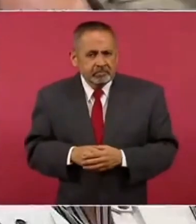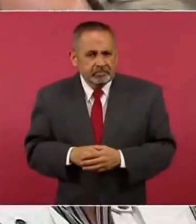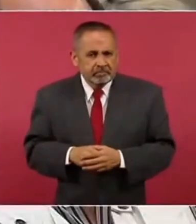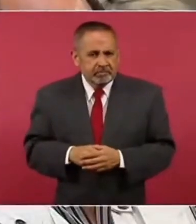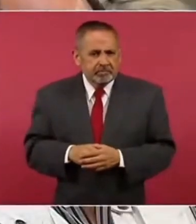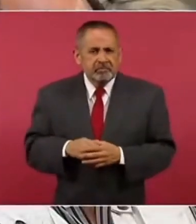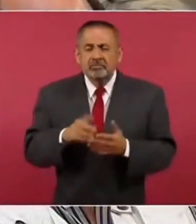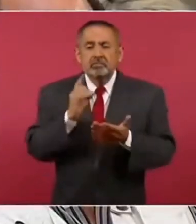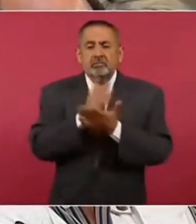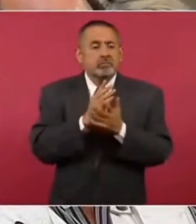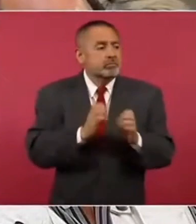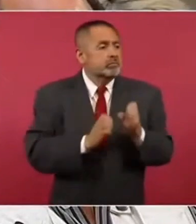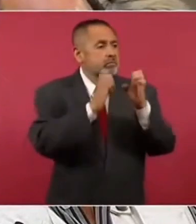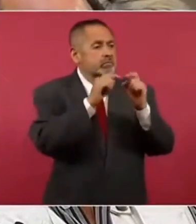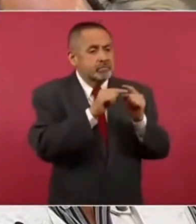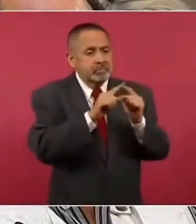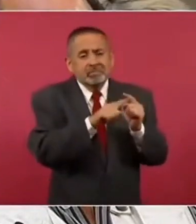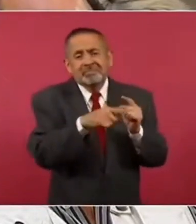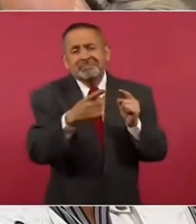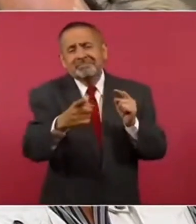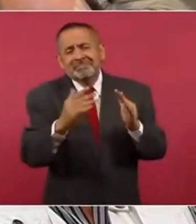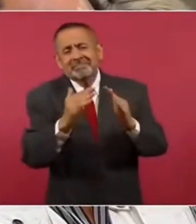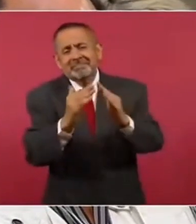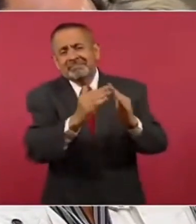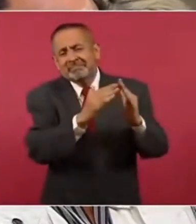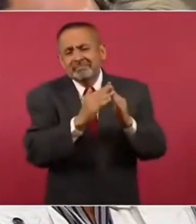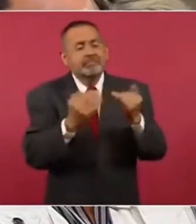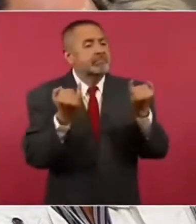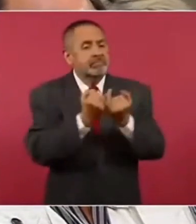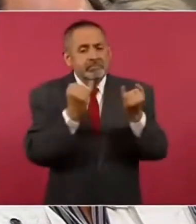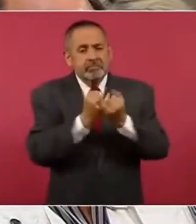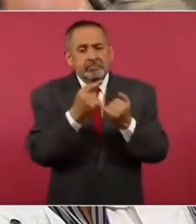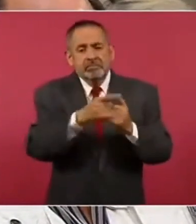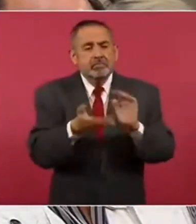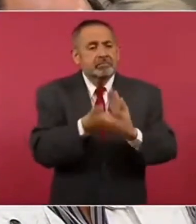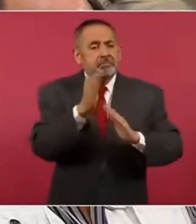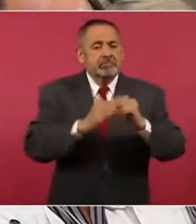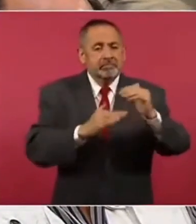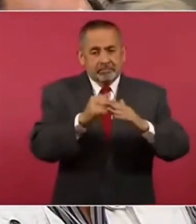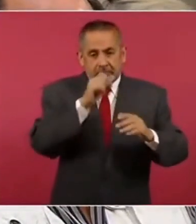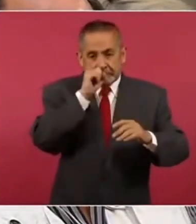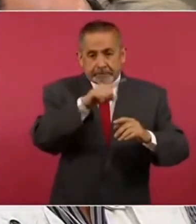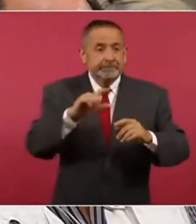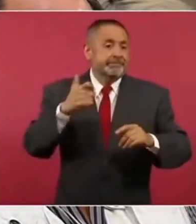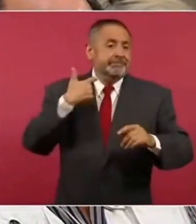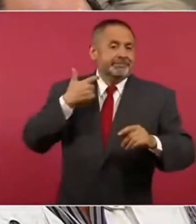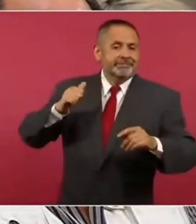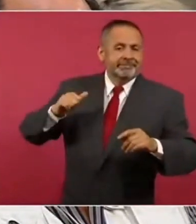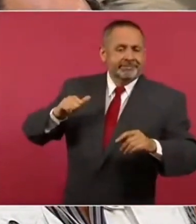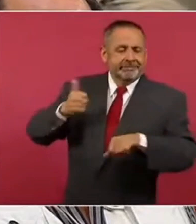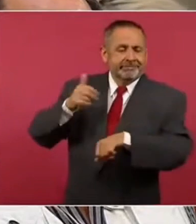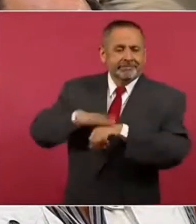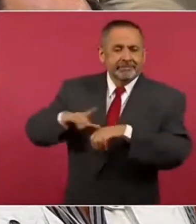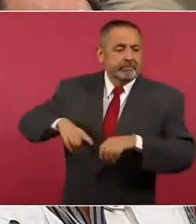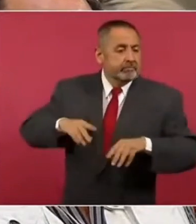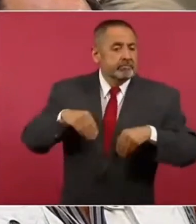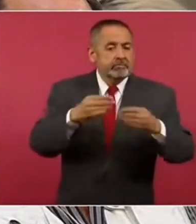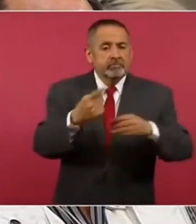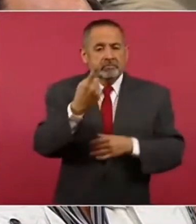son estos edificios, hay casas que desarrollo urbano de la administración pasada que otorgaron